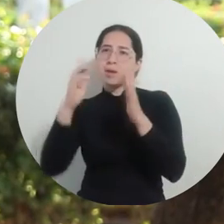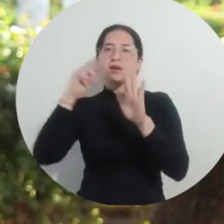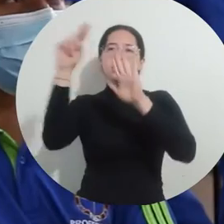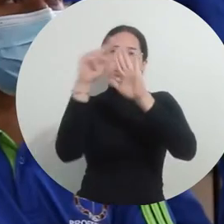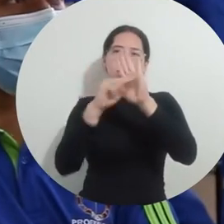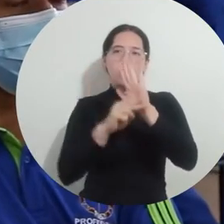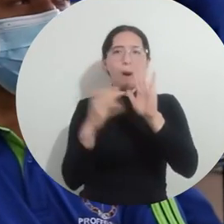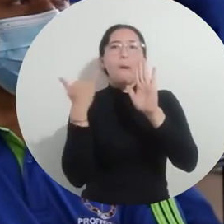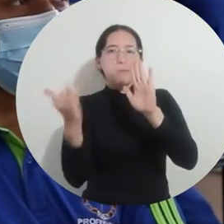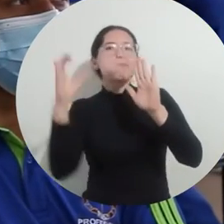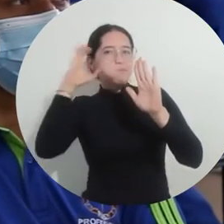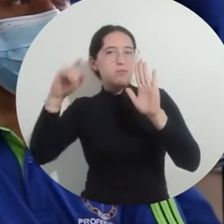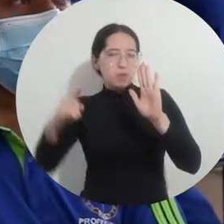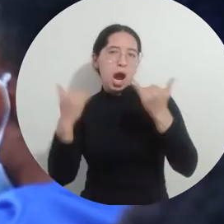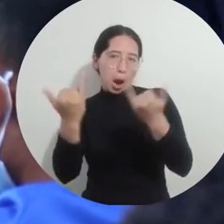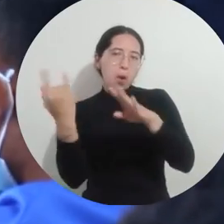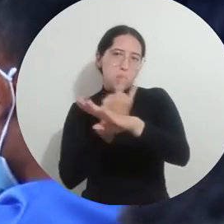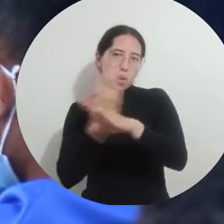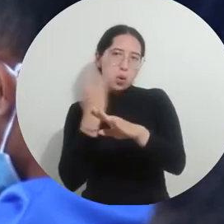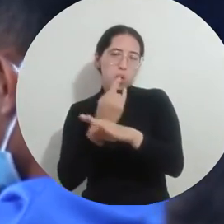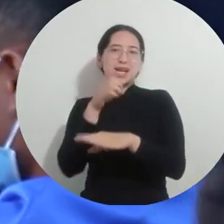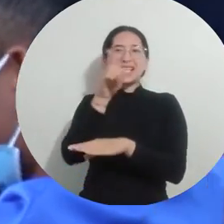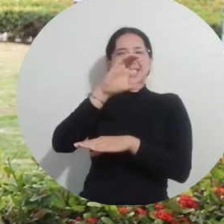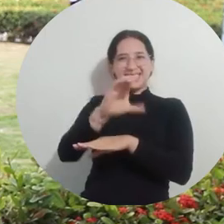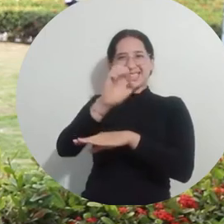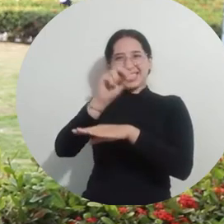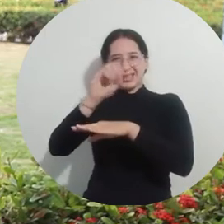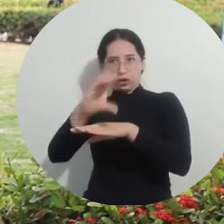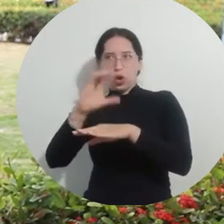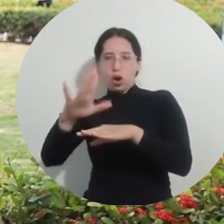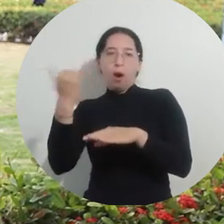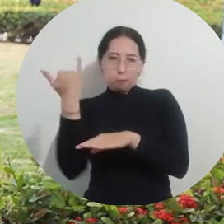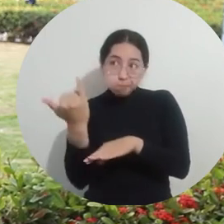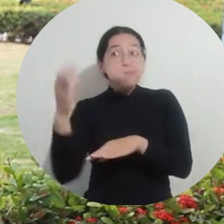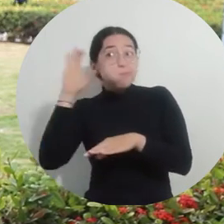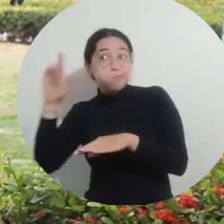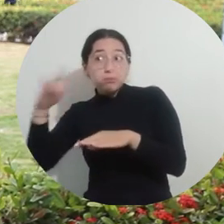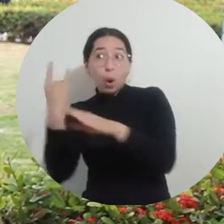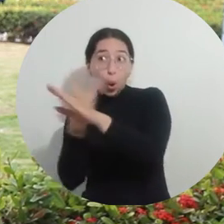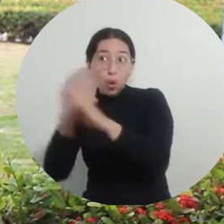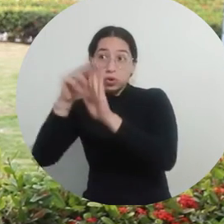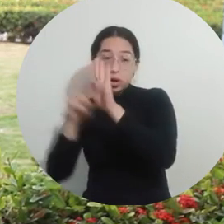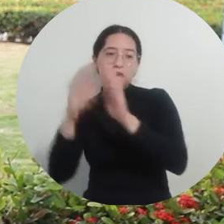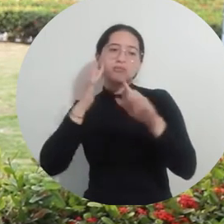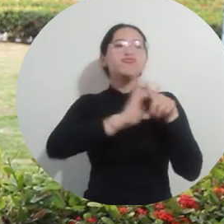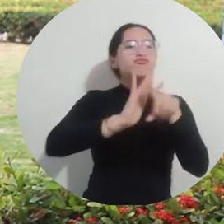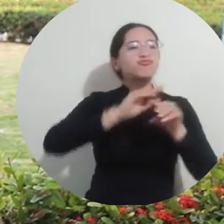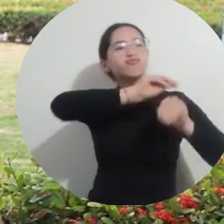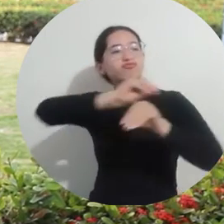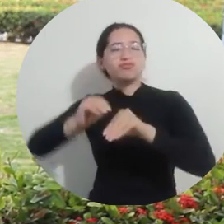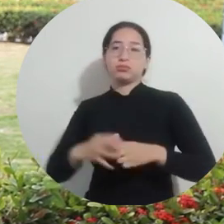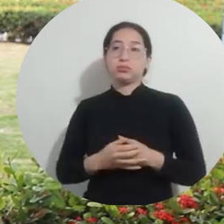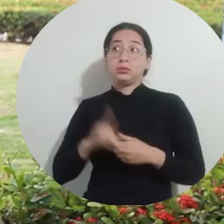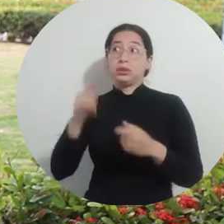competencias laborales, lo que ellos nominan el CMO. Lo que hacen es ratificar que estamos realizando un buen